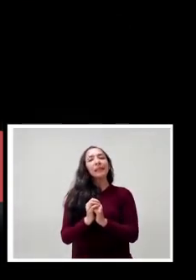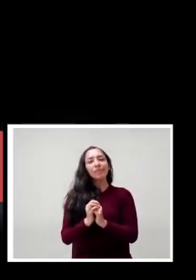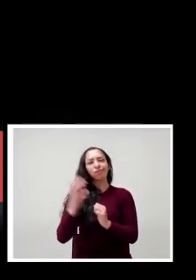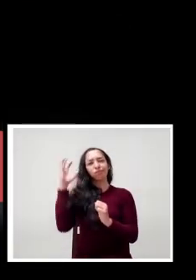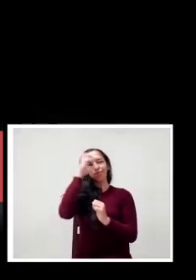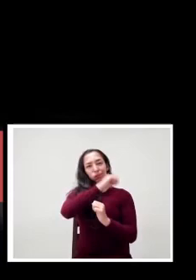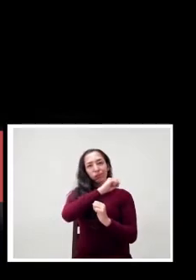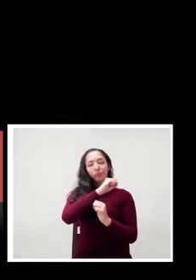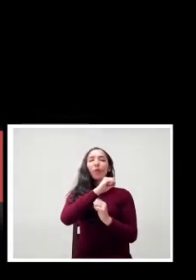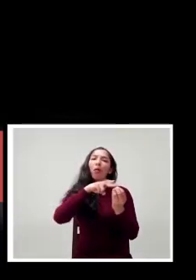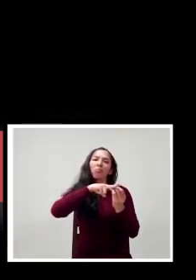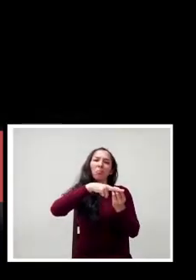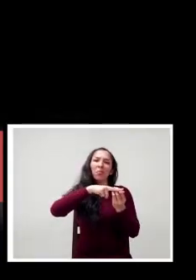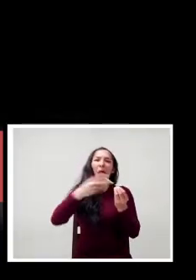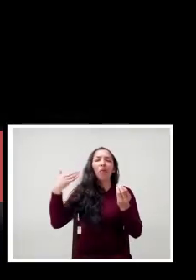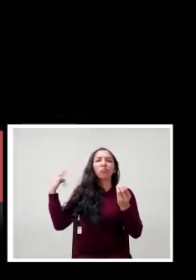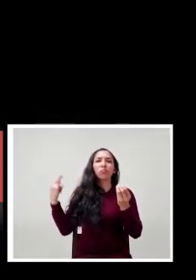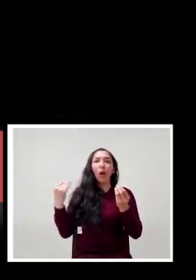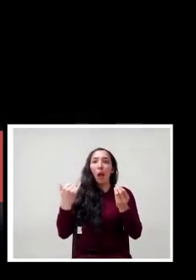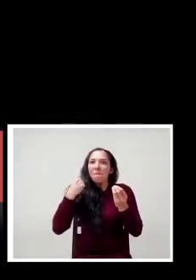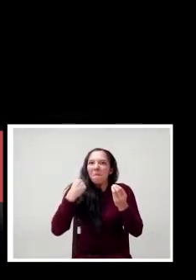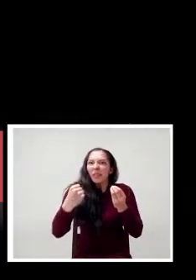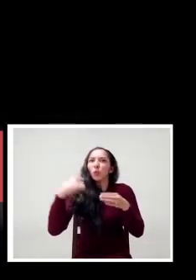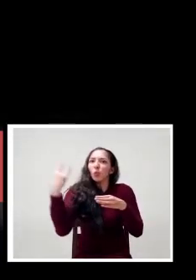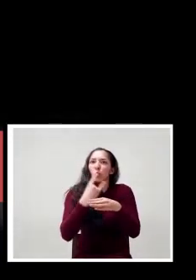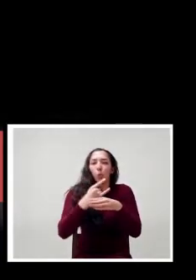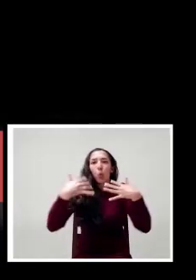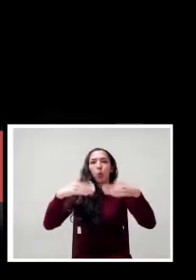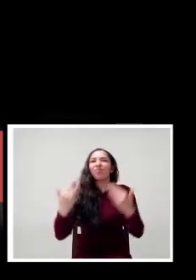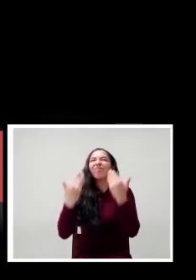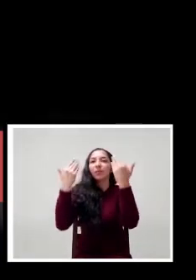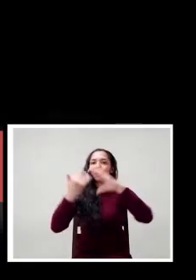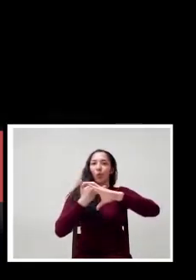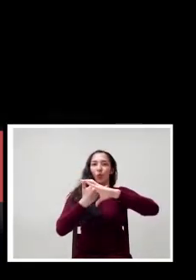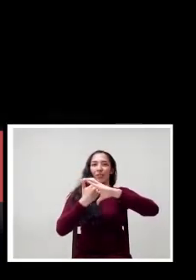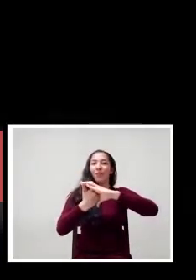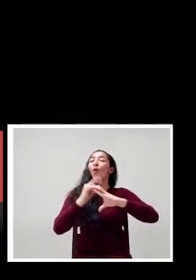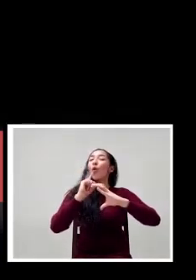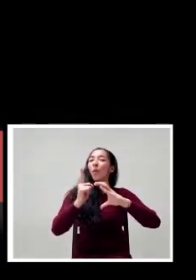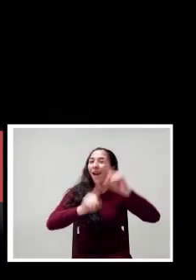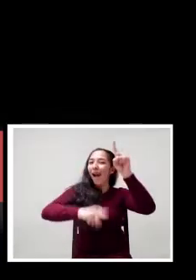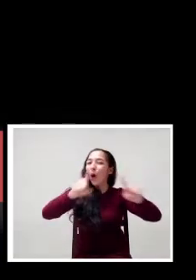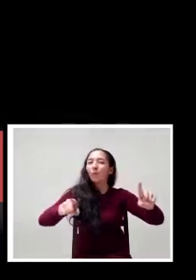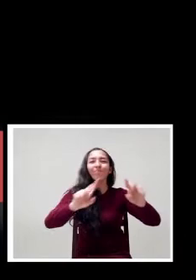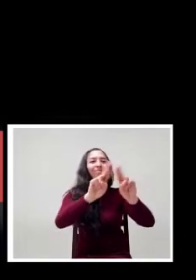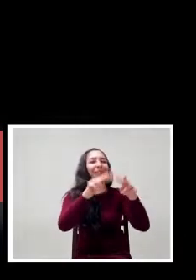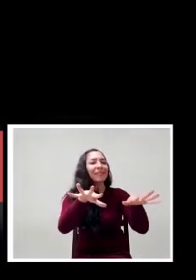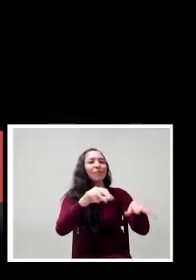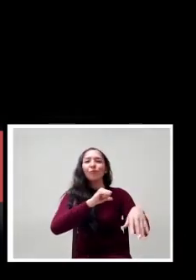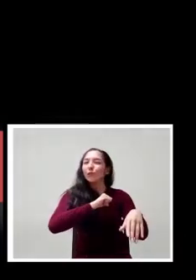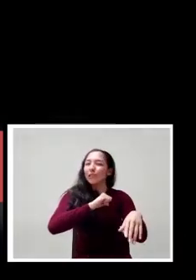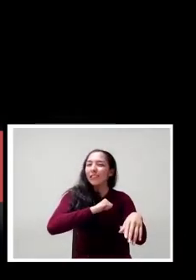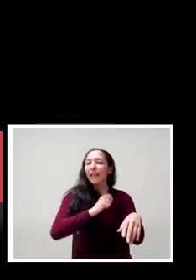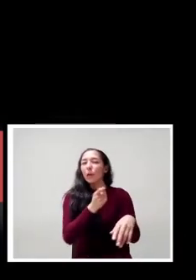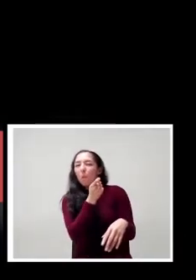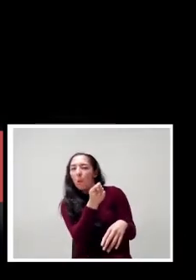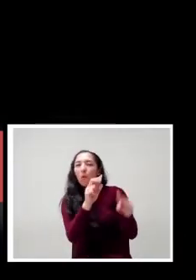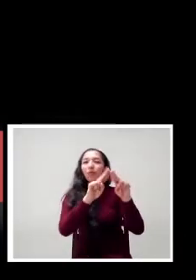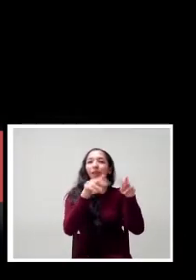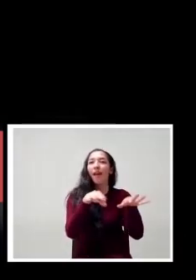Una herramienta que se volvió muy poderosa durante esta época ha sido el uso de WhatsApp para llegar a aquellos estudiantes con